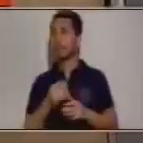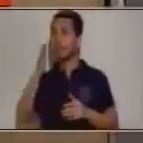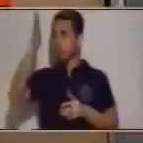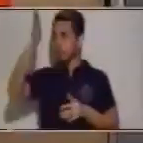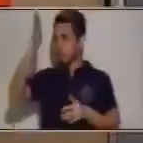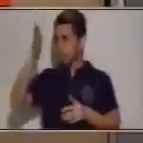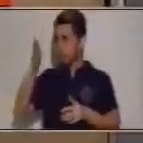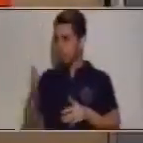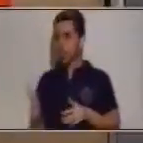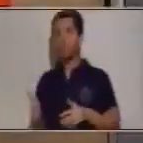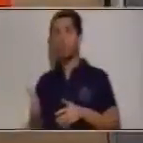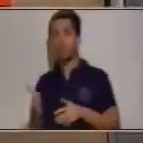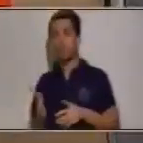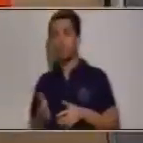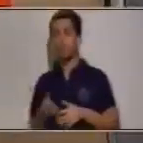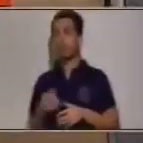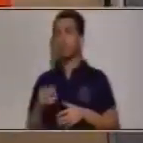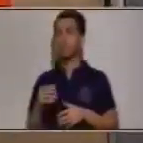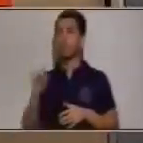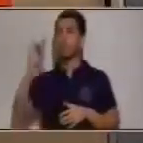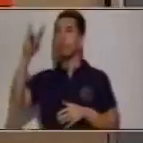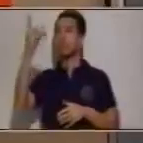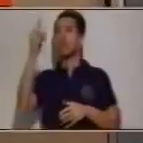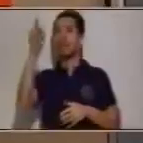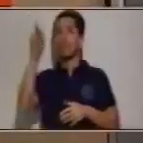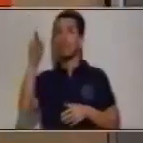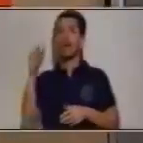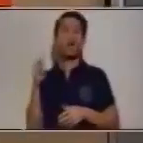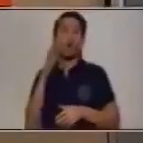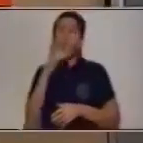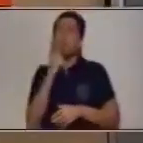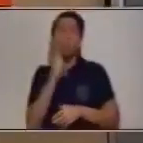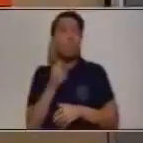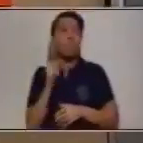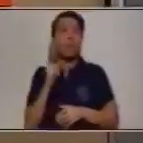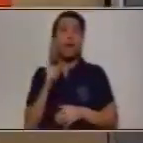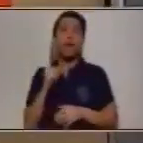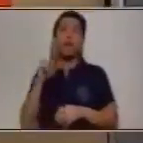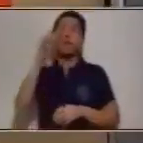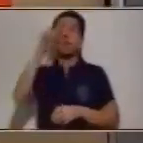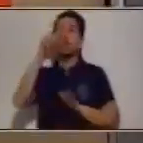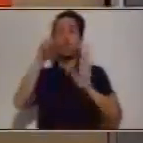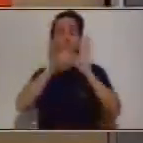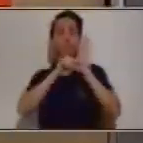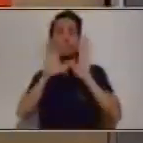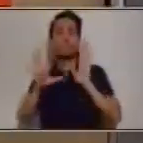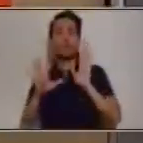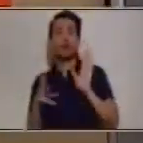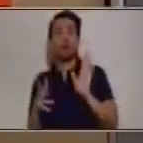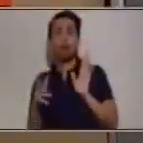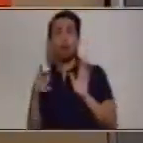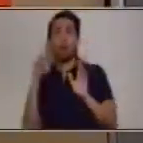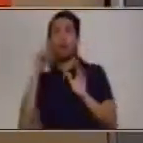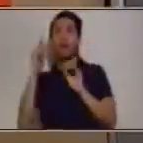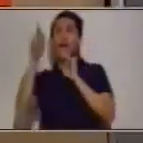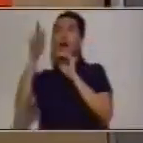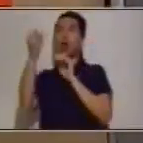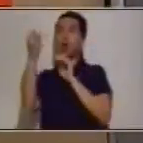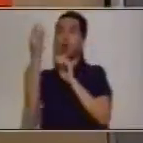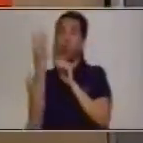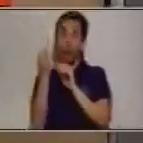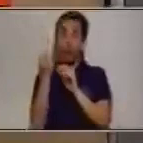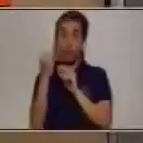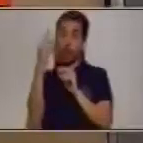arriba o del minuendo no podían, porque era inferior, no podía hacer la resta